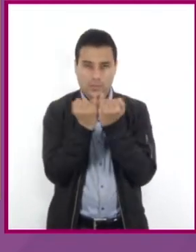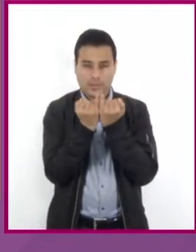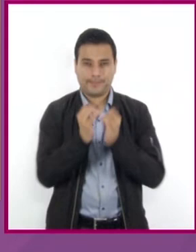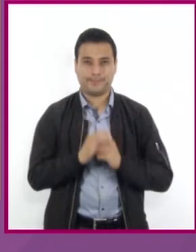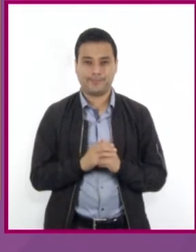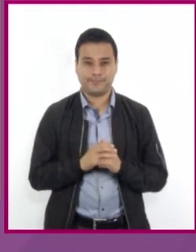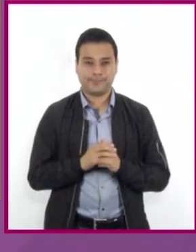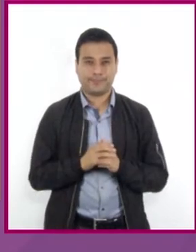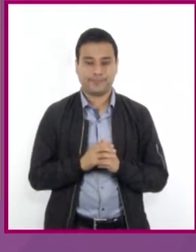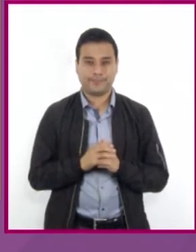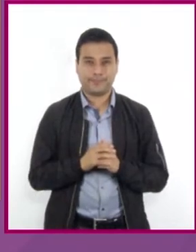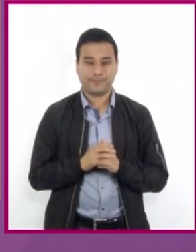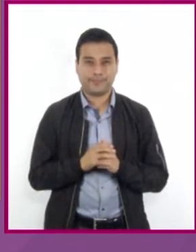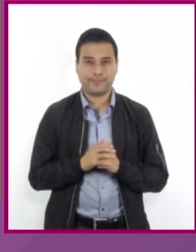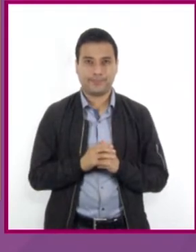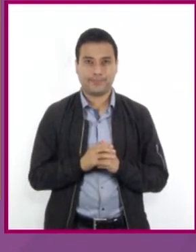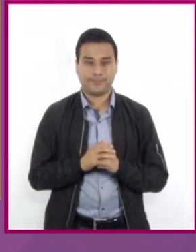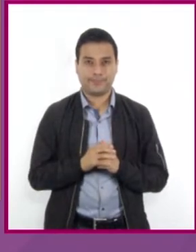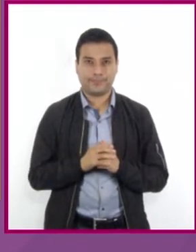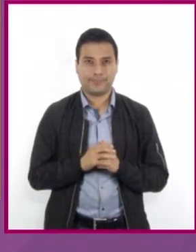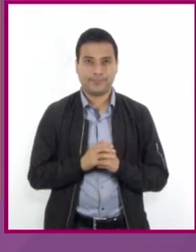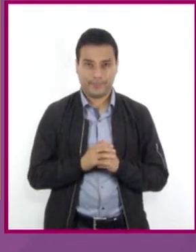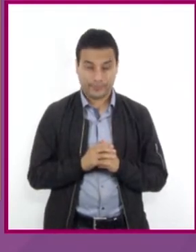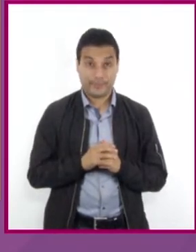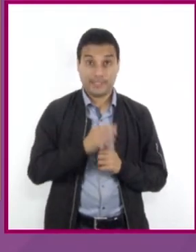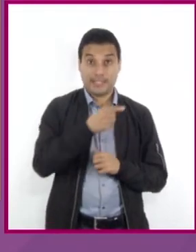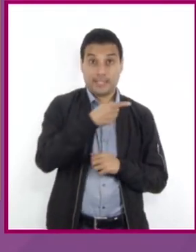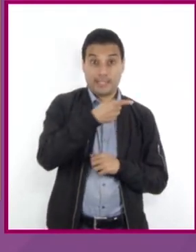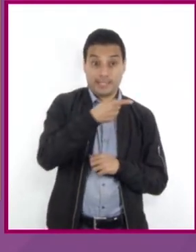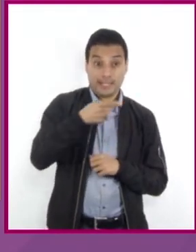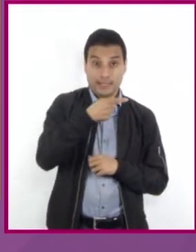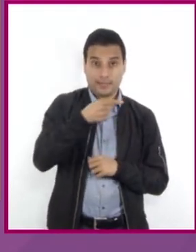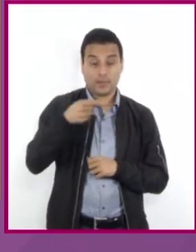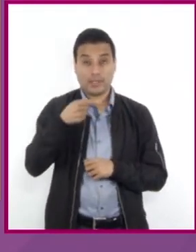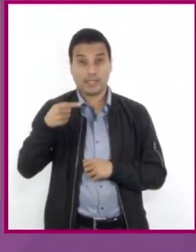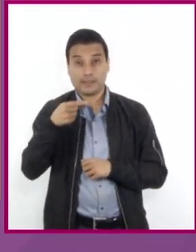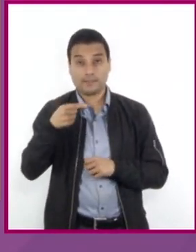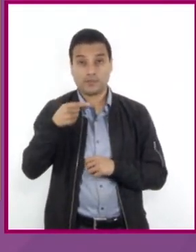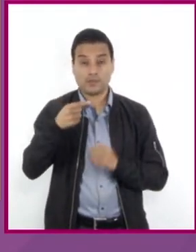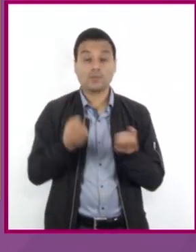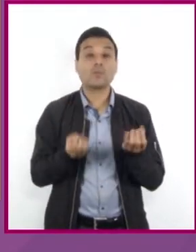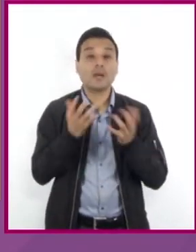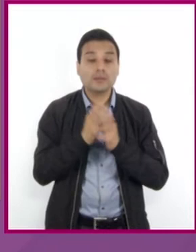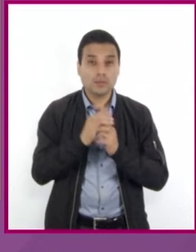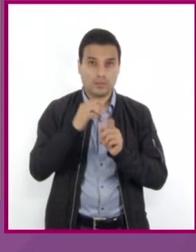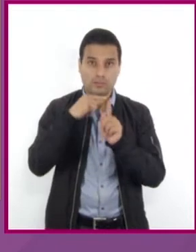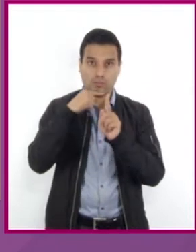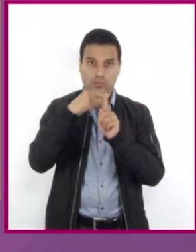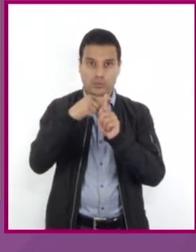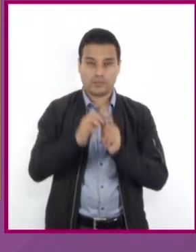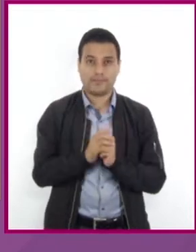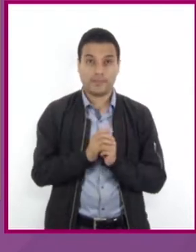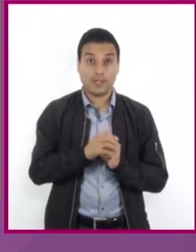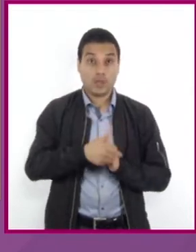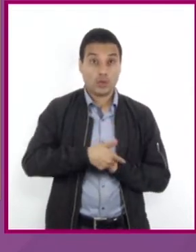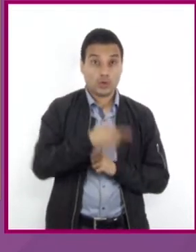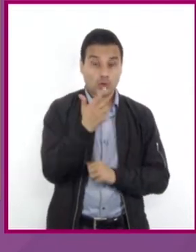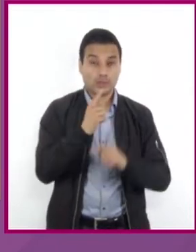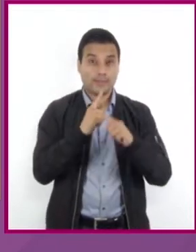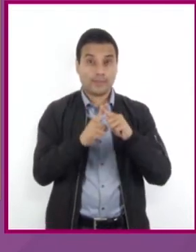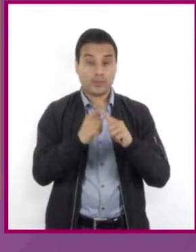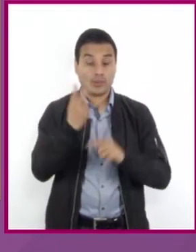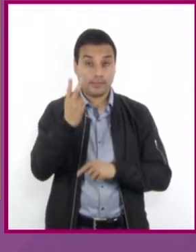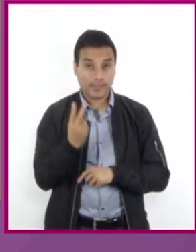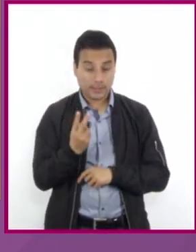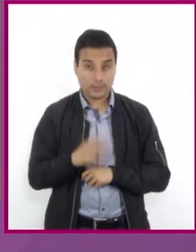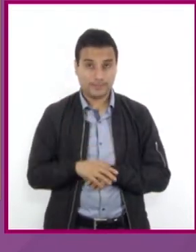igualdad. Empezamos con los signos. Negativo por negativo es igual a positivo. 12 por un medio es